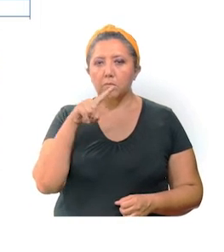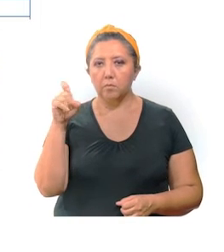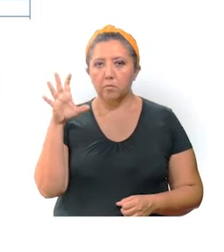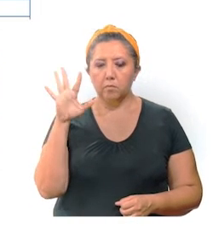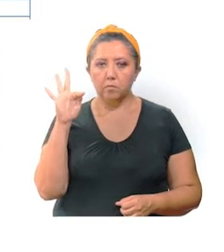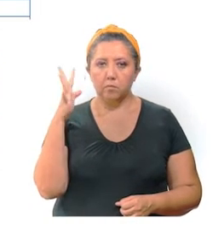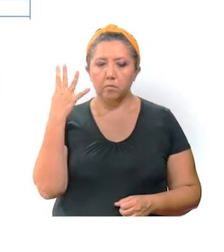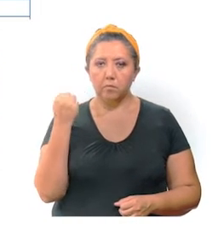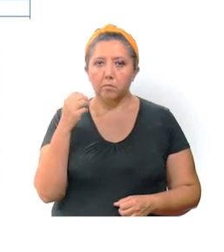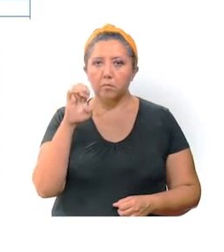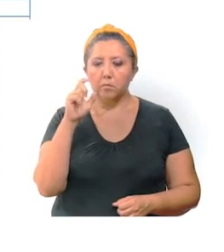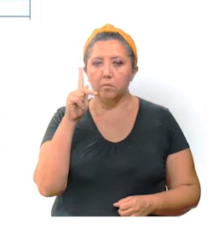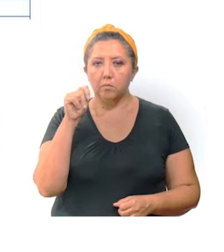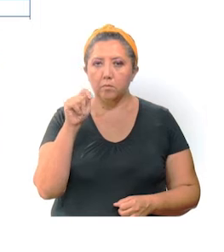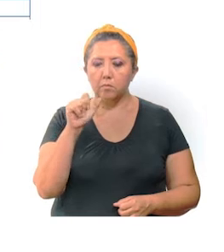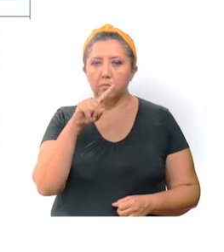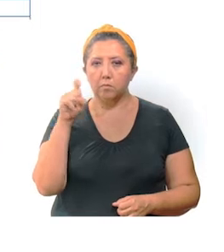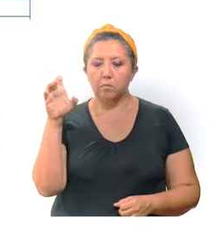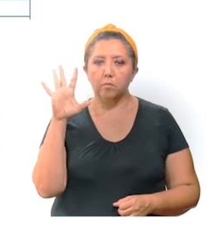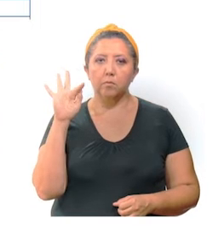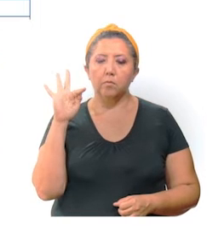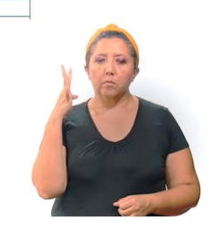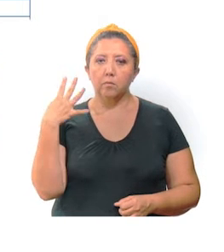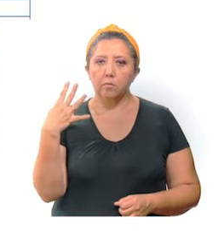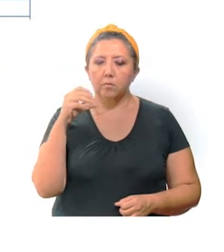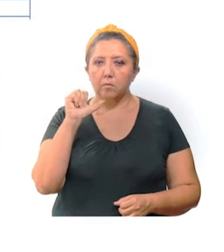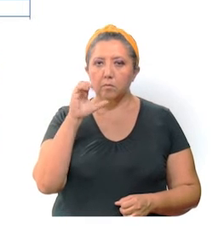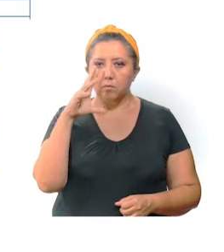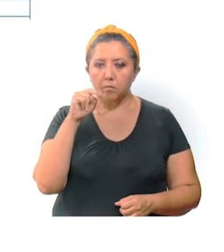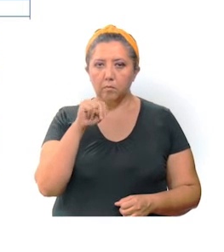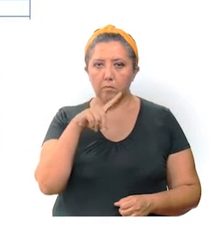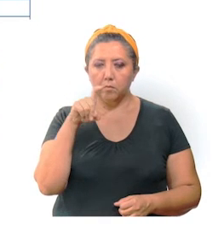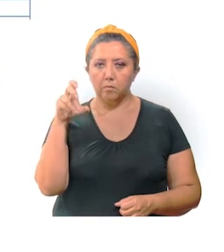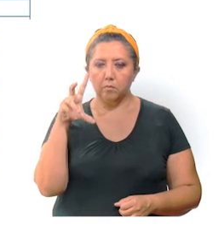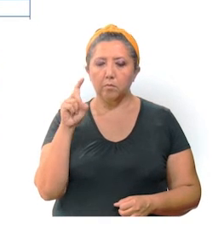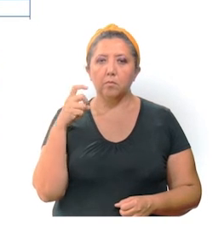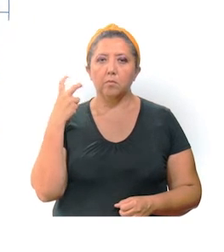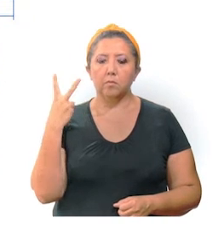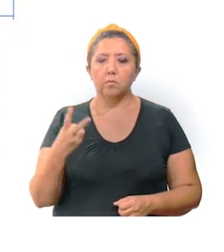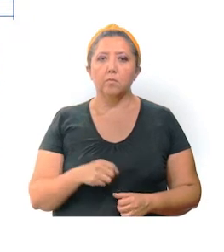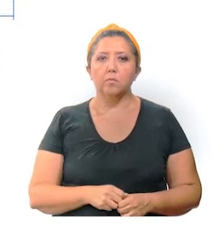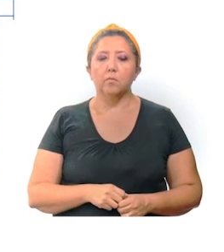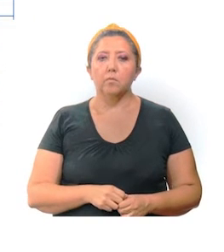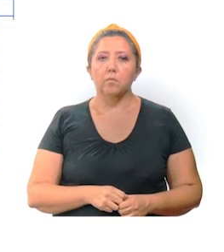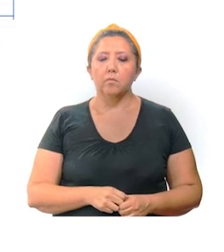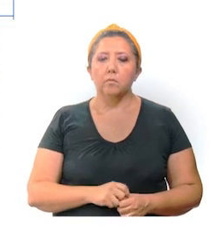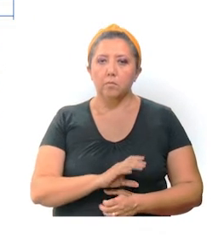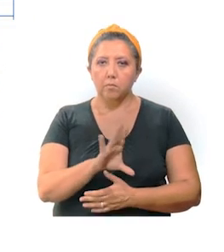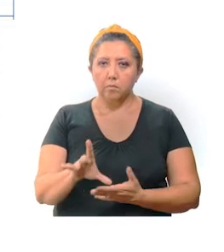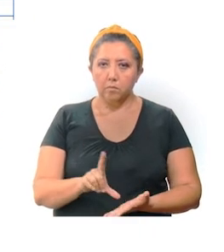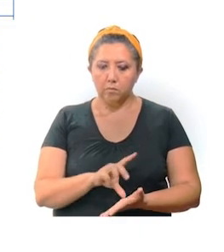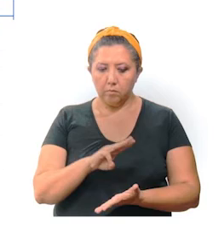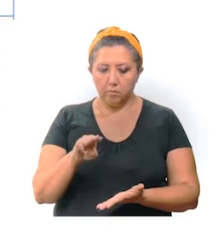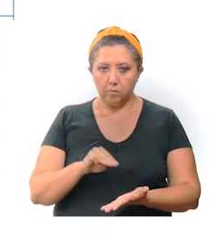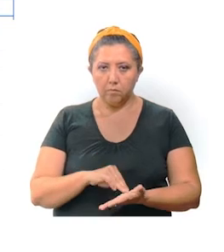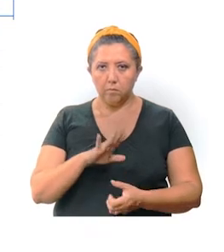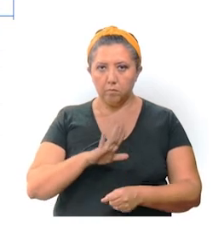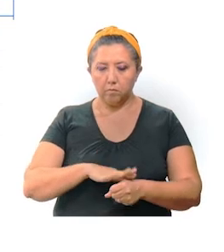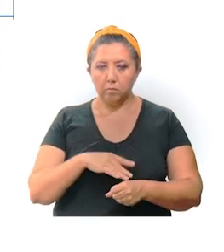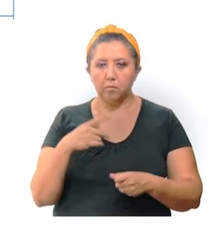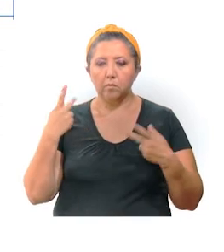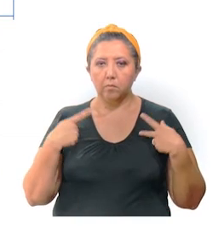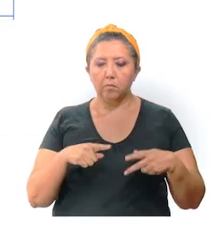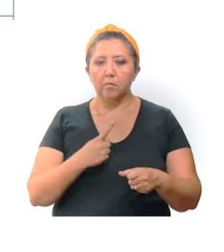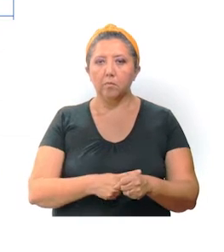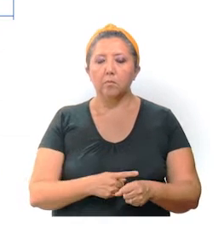149, Espita 144, Acanqués 132. Las colonias de Mérida con mayor número